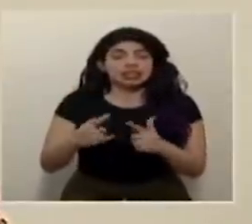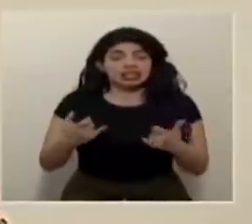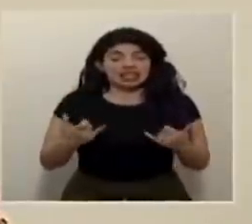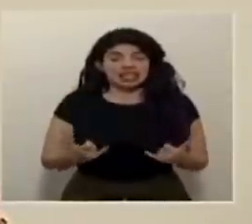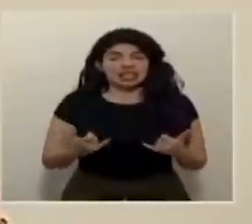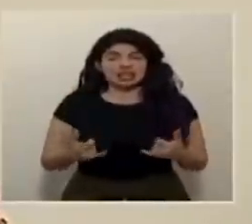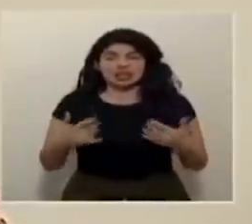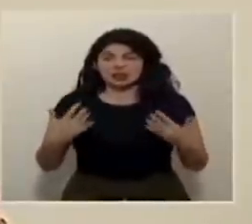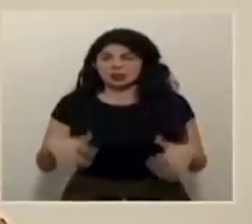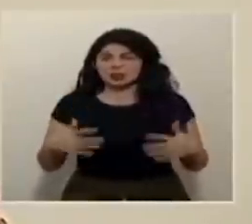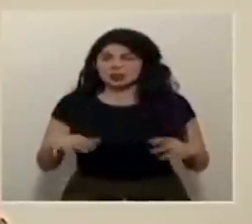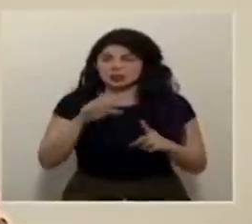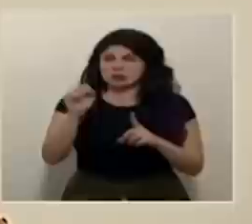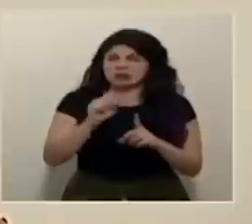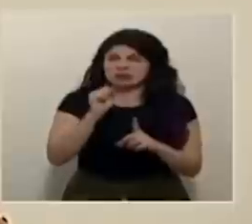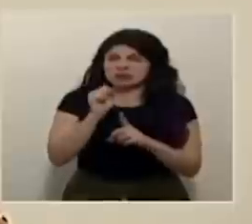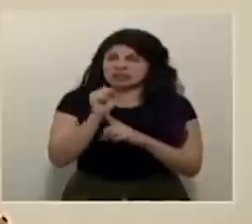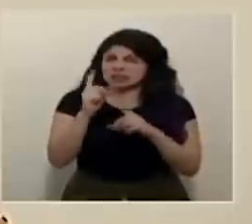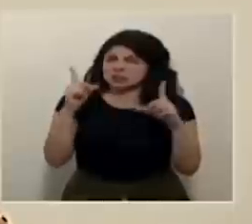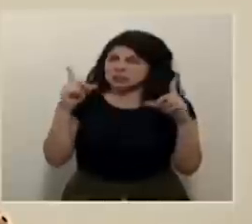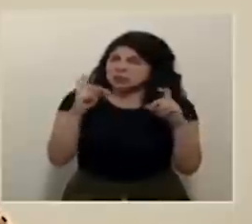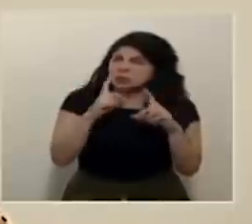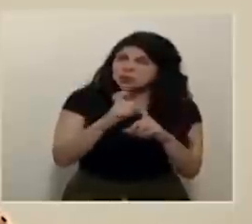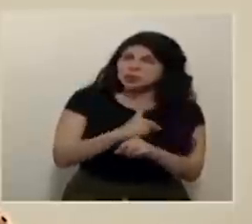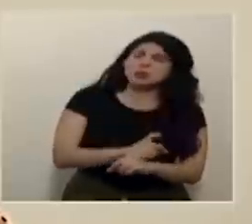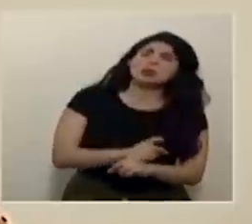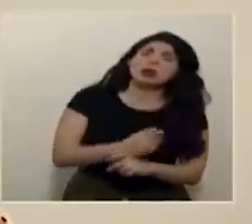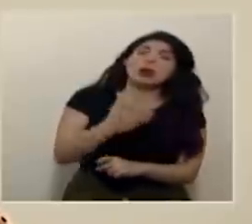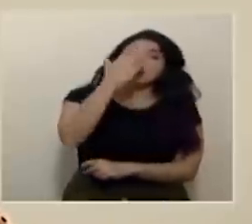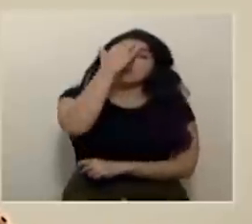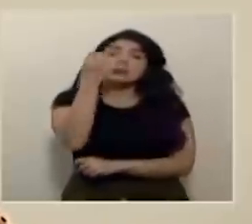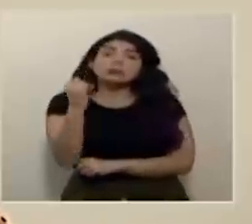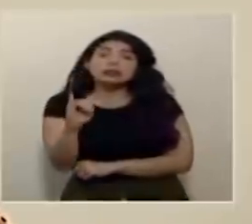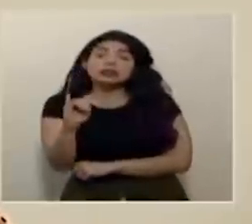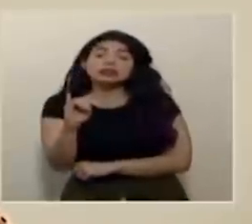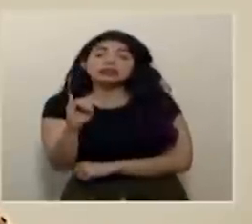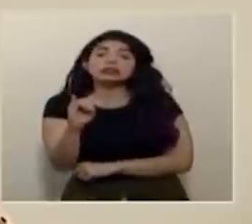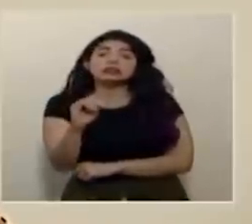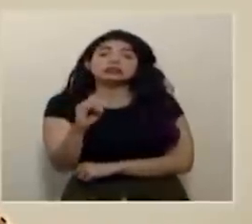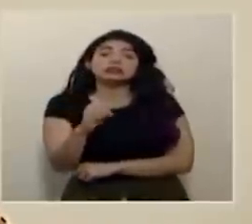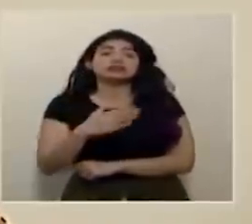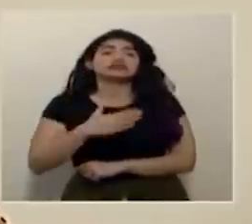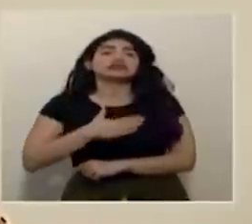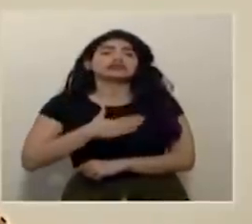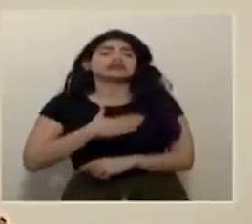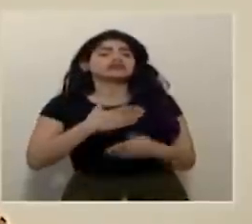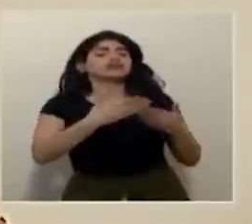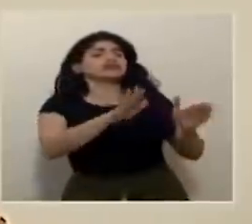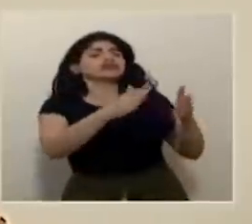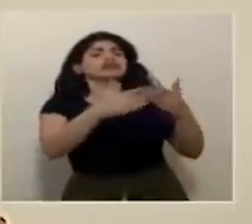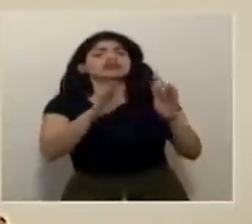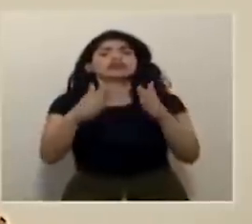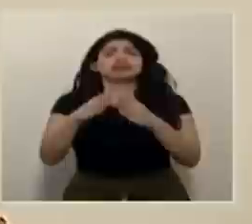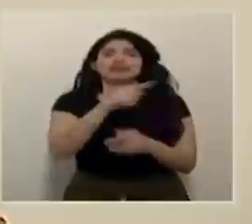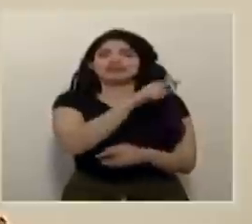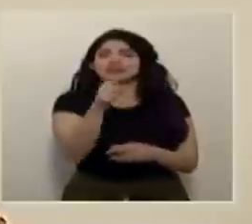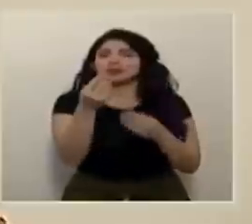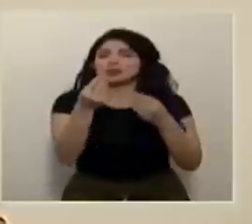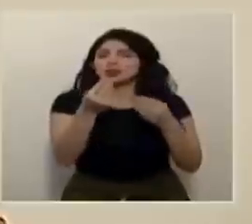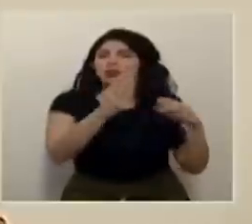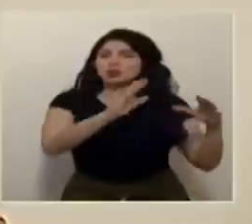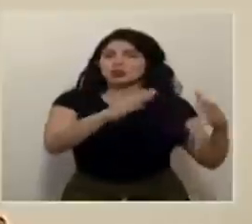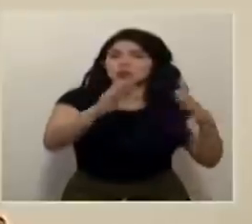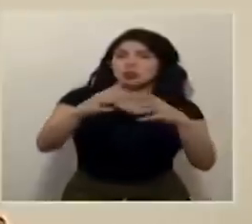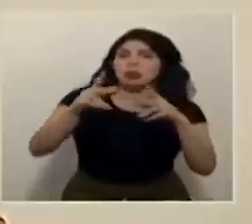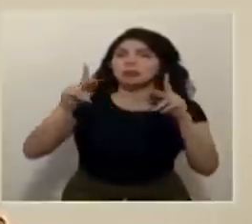encrucijada muy difícil, en donde si permitimos que se haga la apertura como muchos sectores y